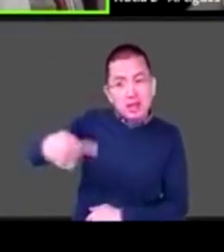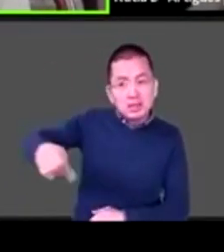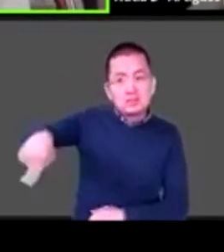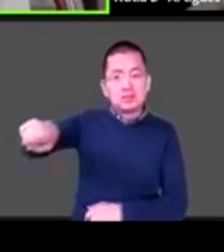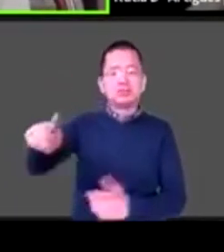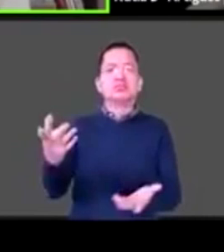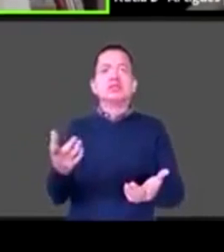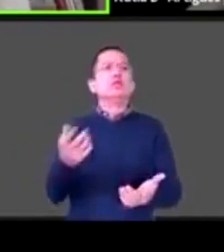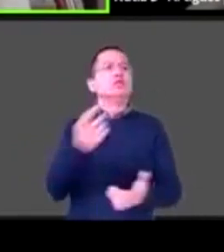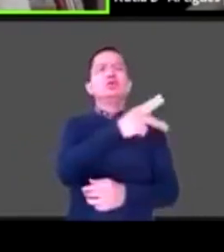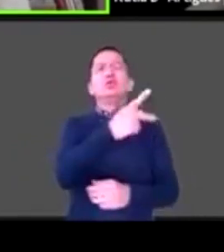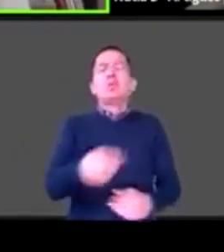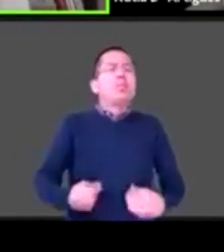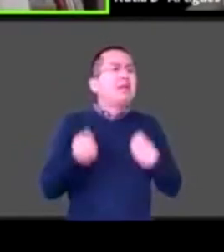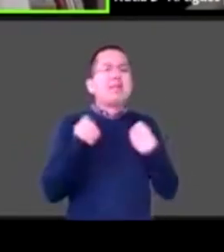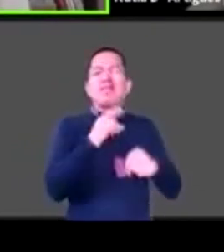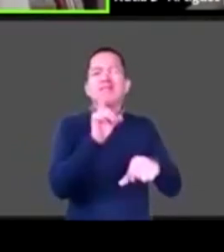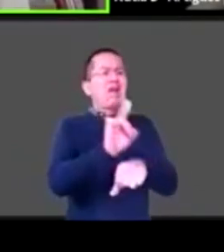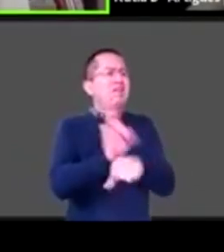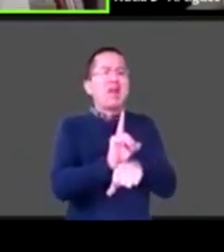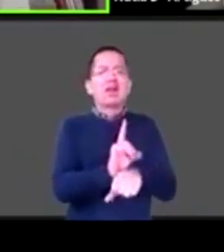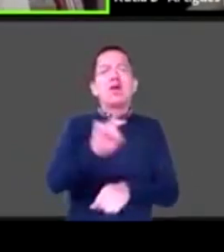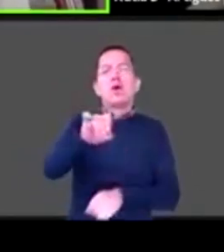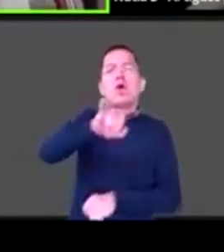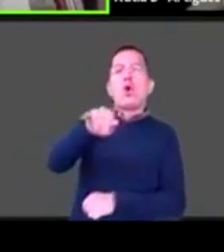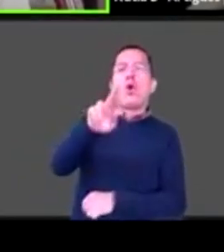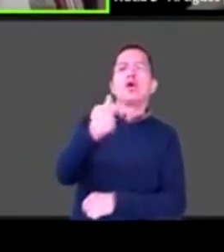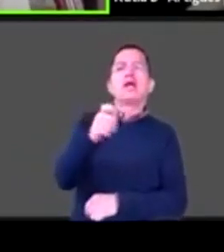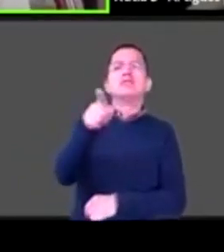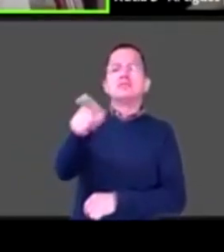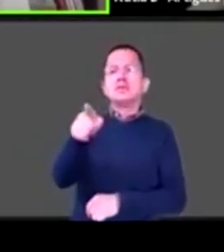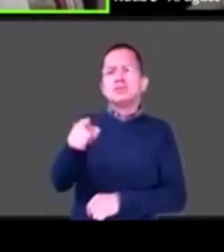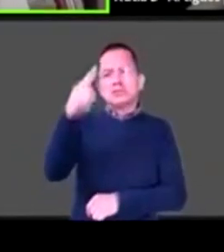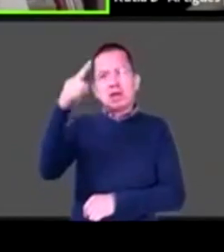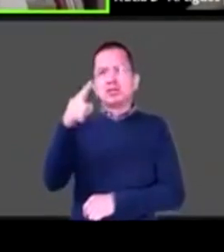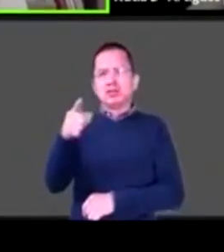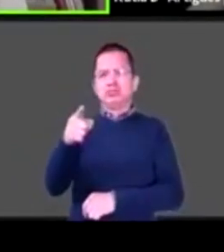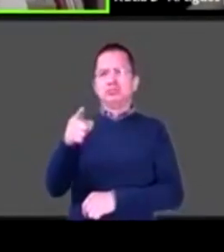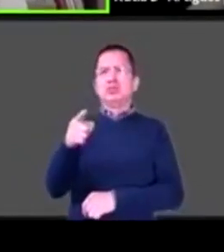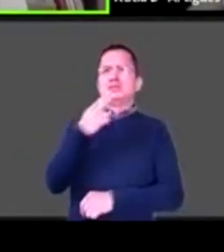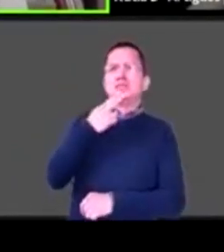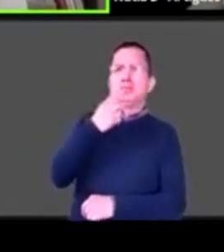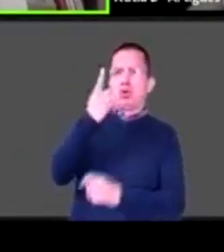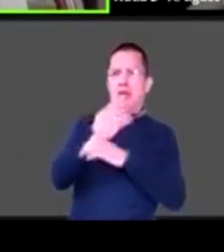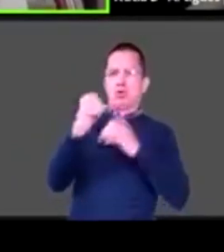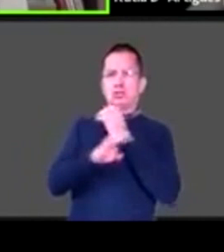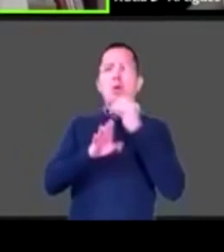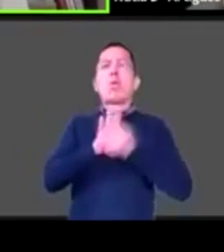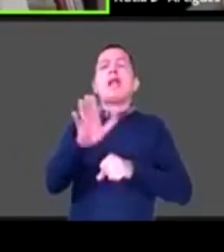En la vida diaria, Jorge, ¿qué te ha funcionado a ti que sabes que le puede funcionar a alguien más?